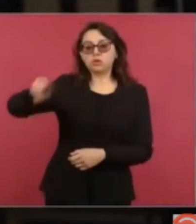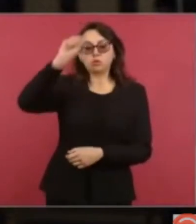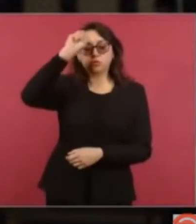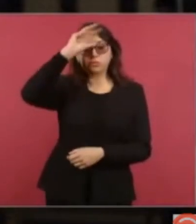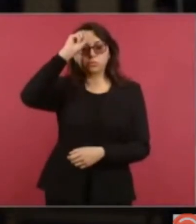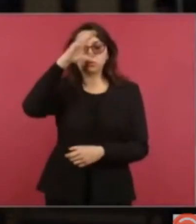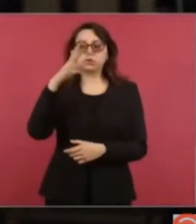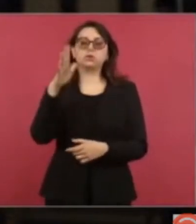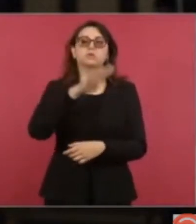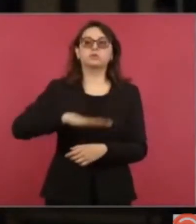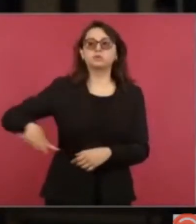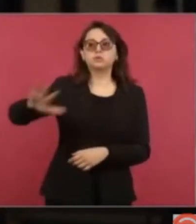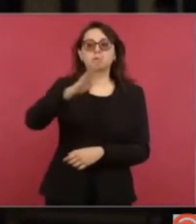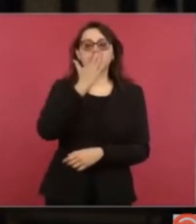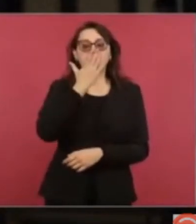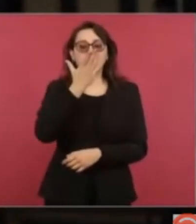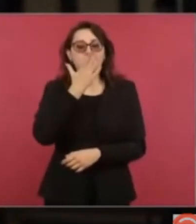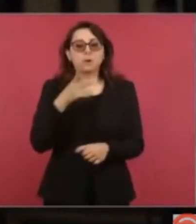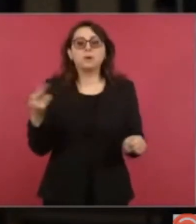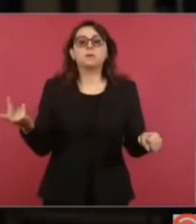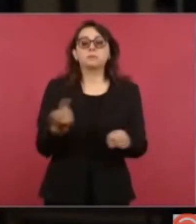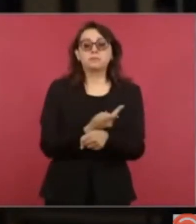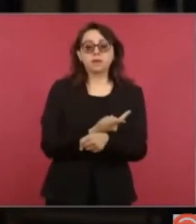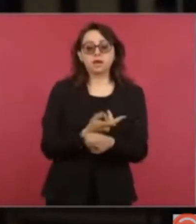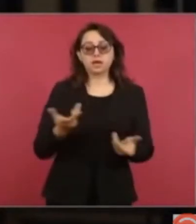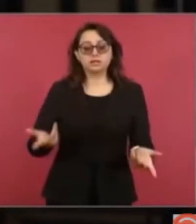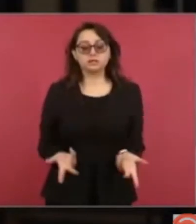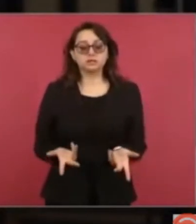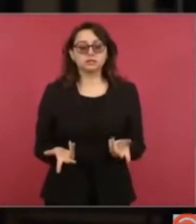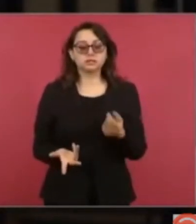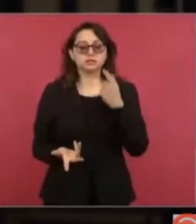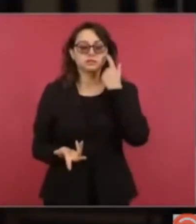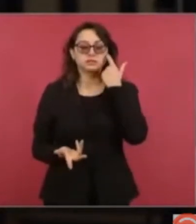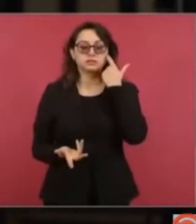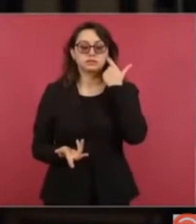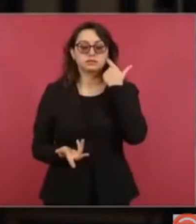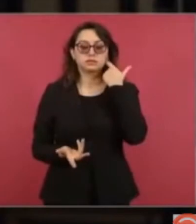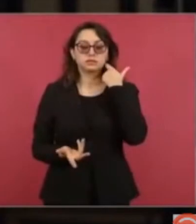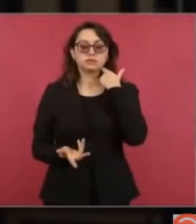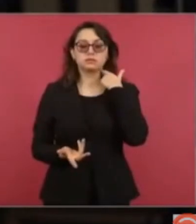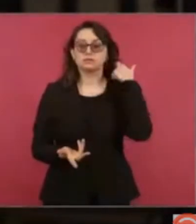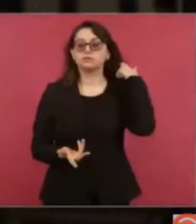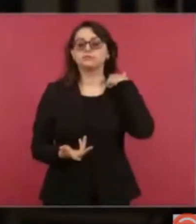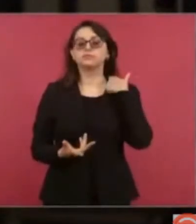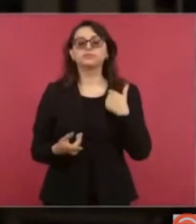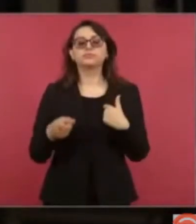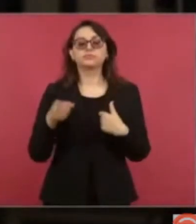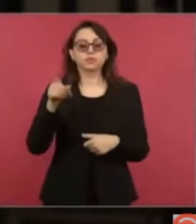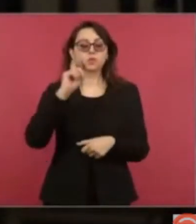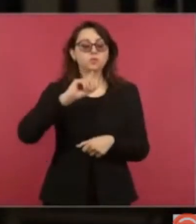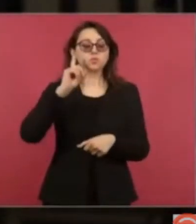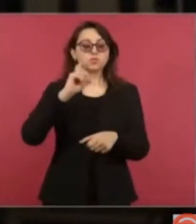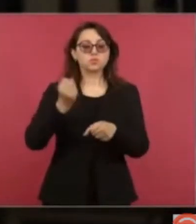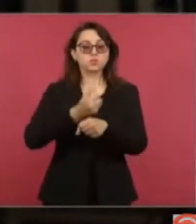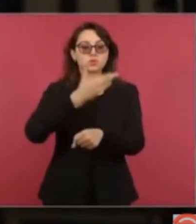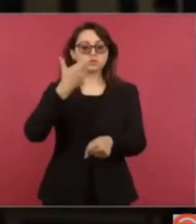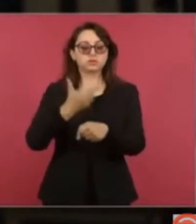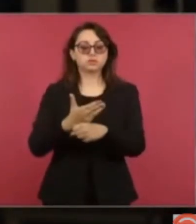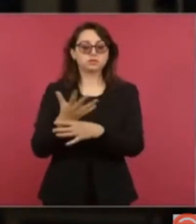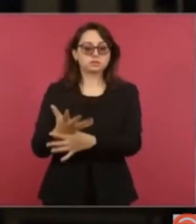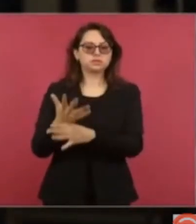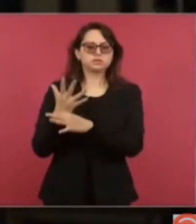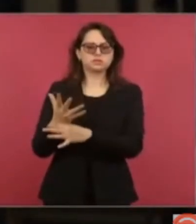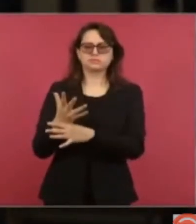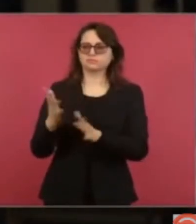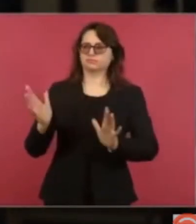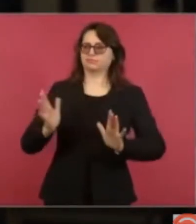allá en Sonora. ¿Y cómo se atenderá lo principal? Ella dejó muy claro, la secretaria, que lo que dicen, a mí